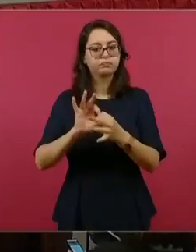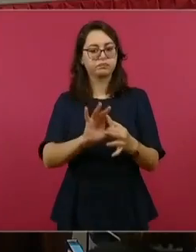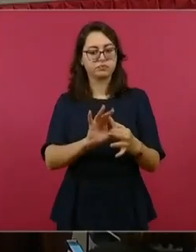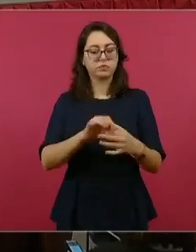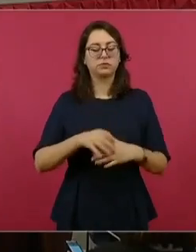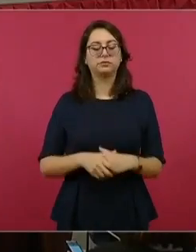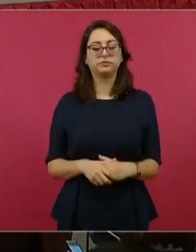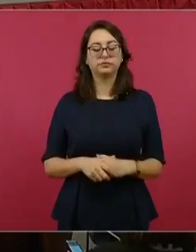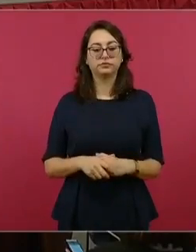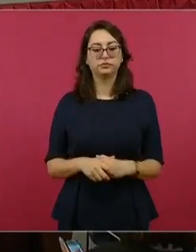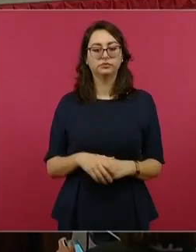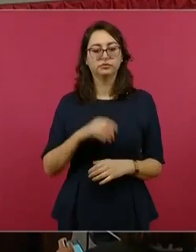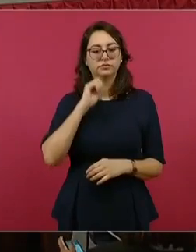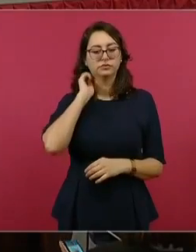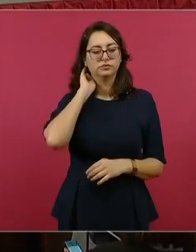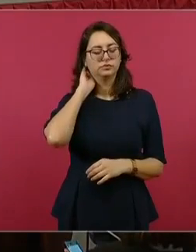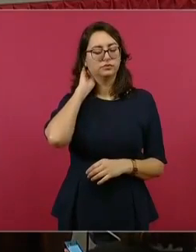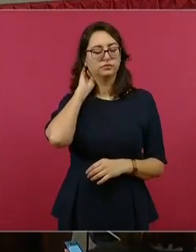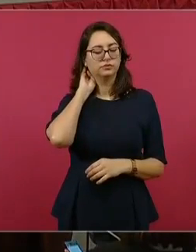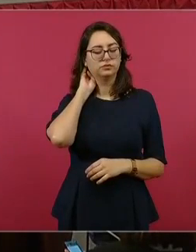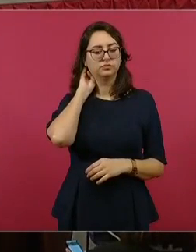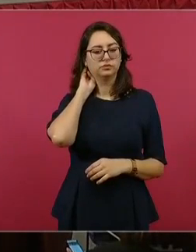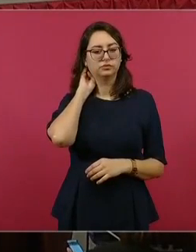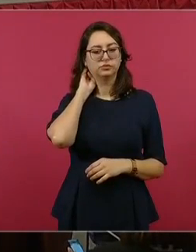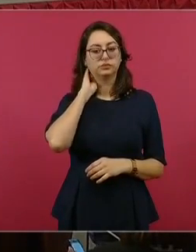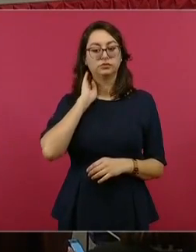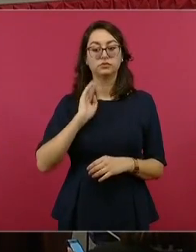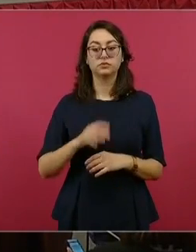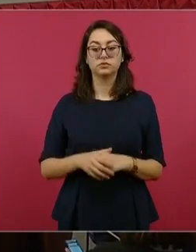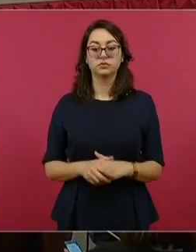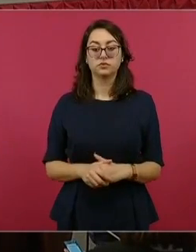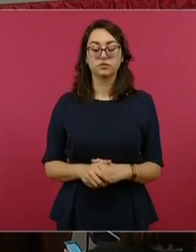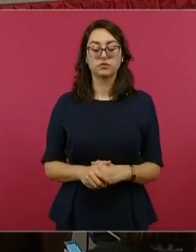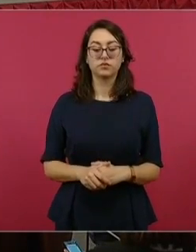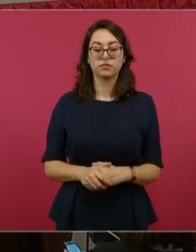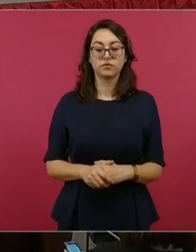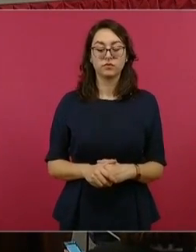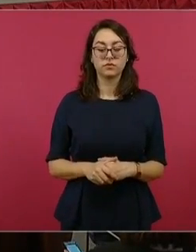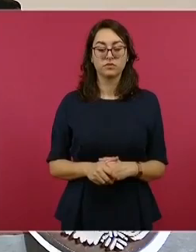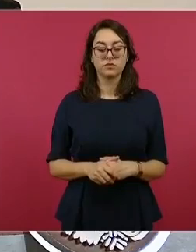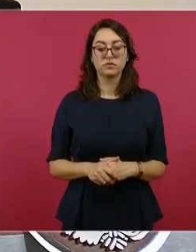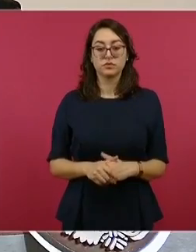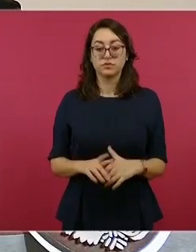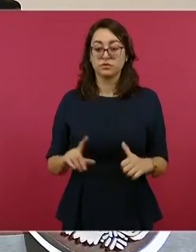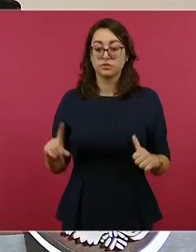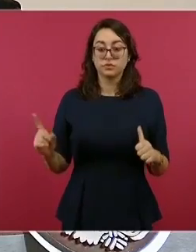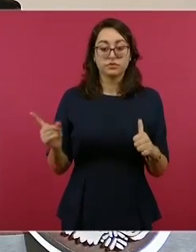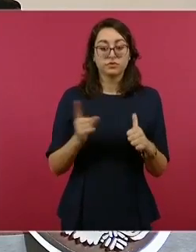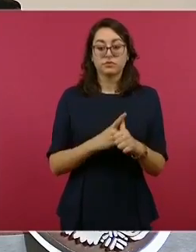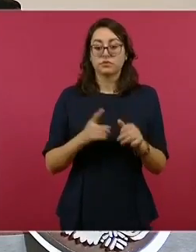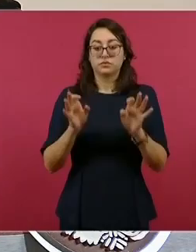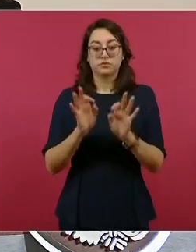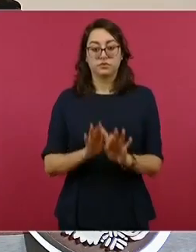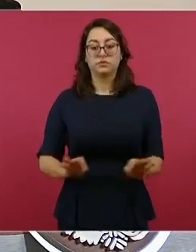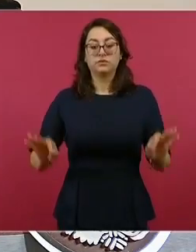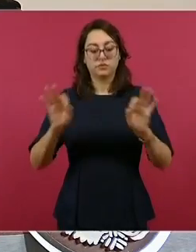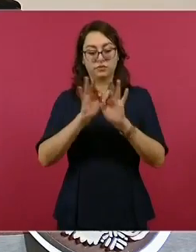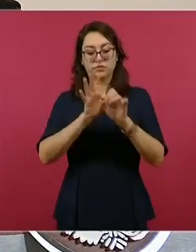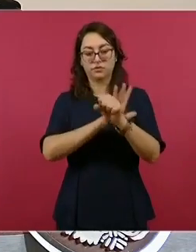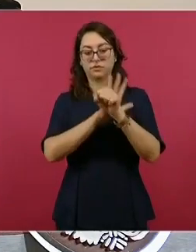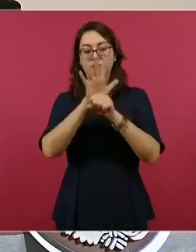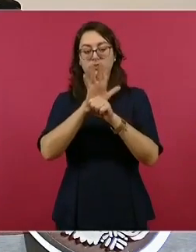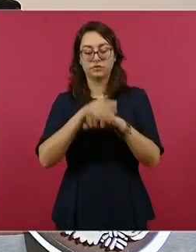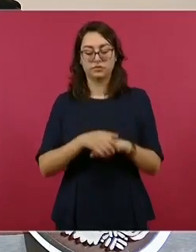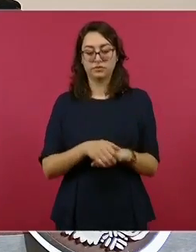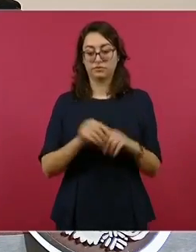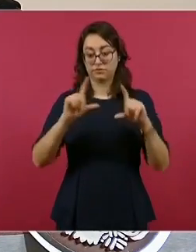Expusimos ahí que la prioridad de México es lograr la pacificación del país